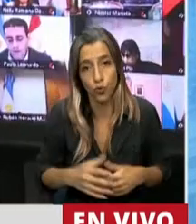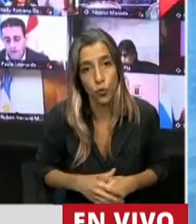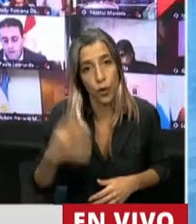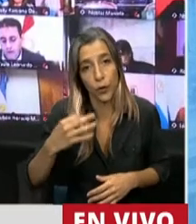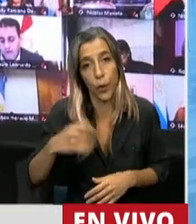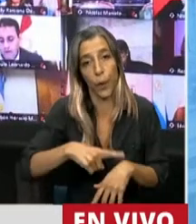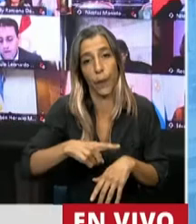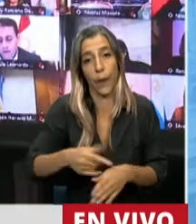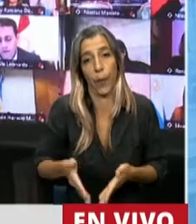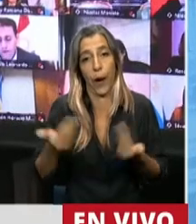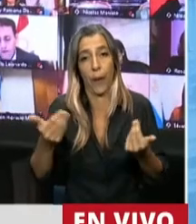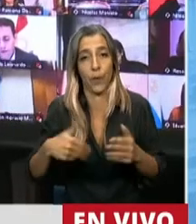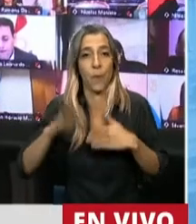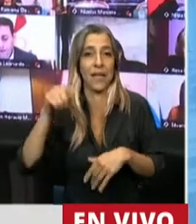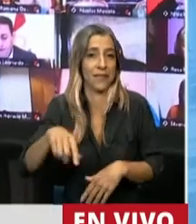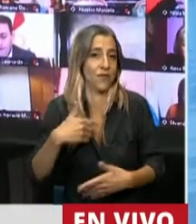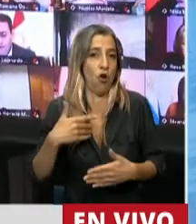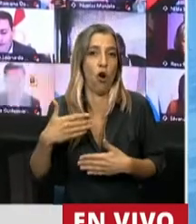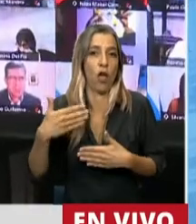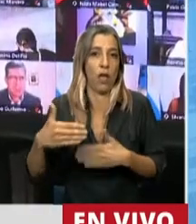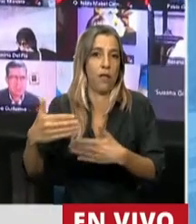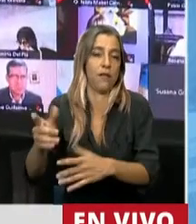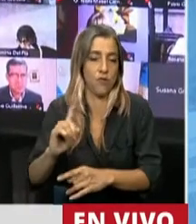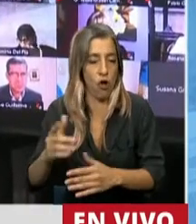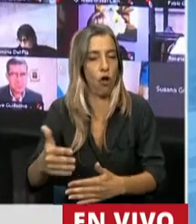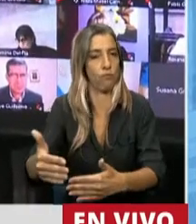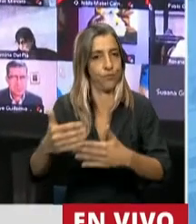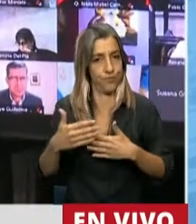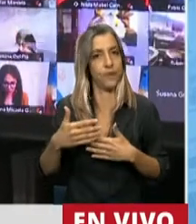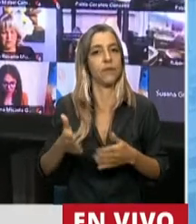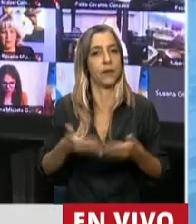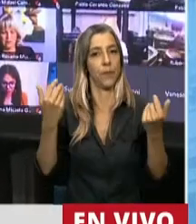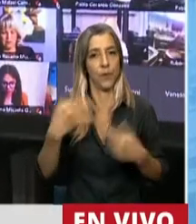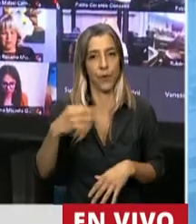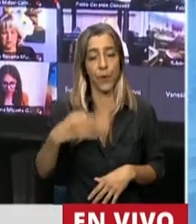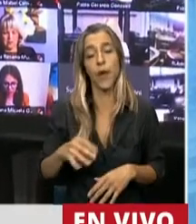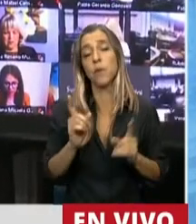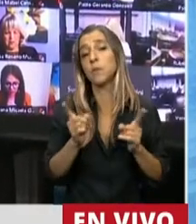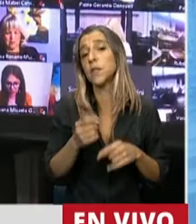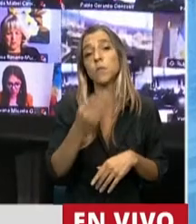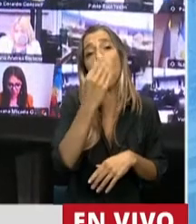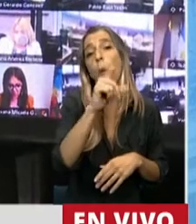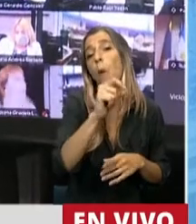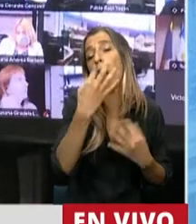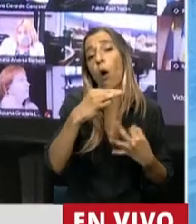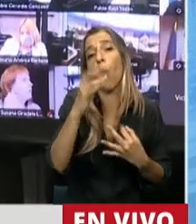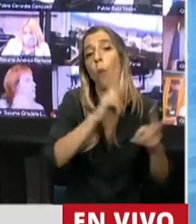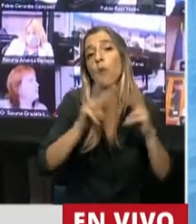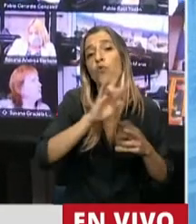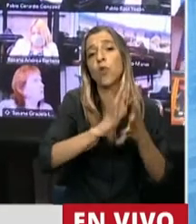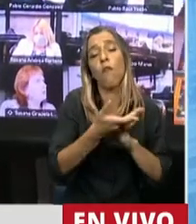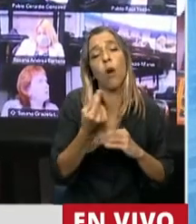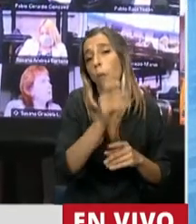y en donde seguramente las propias entidades bancarias tendrán que hacer las inversiones necesarias en la tecnología necesaria para que este